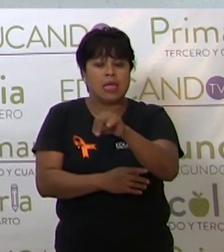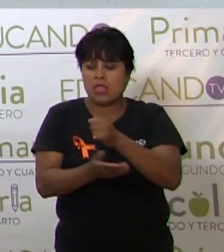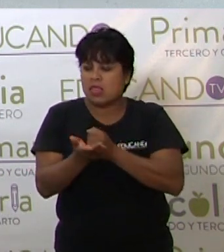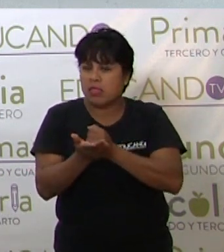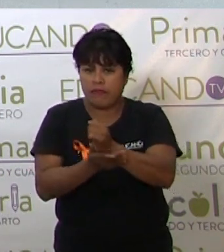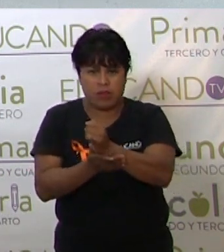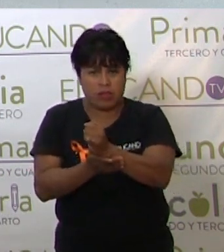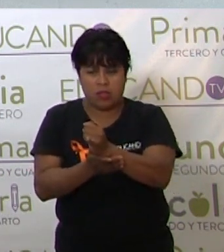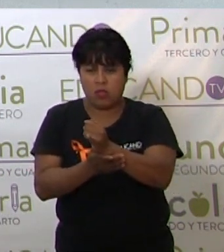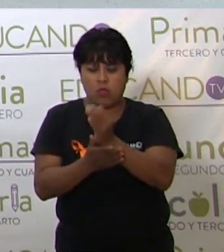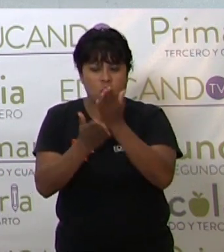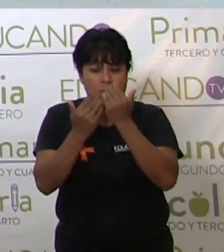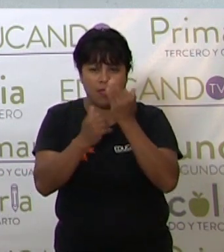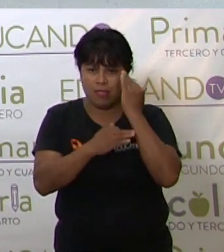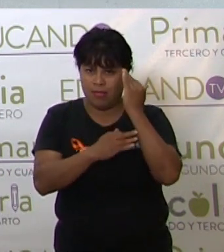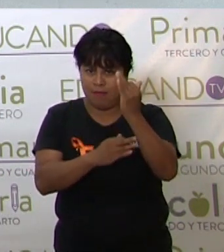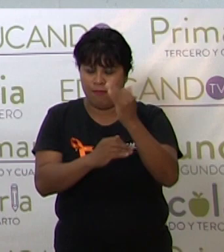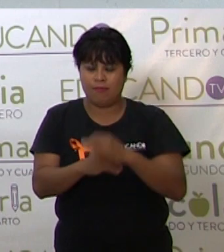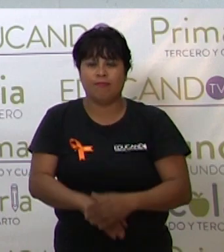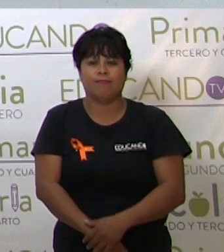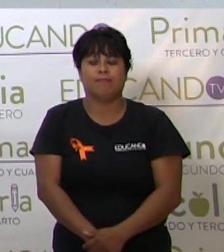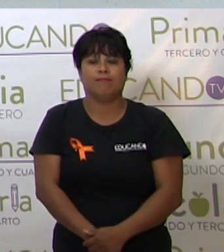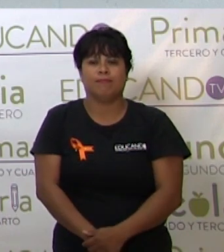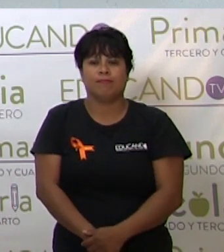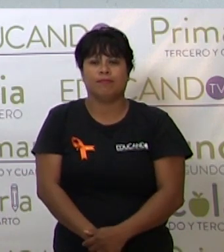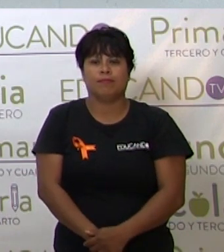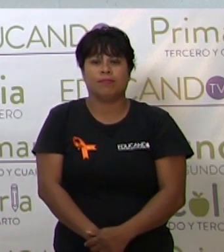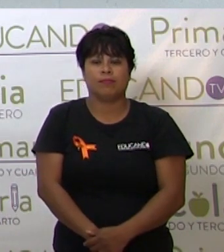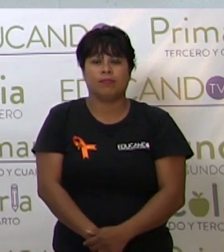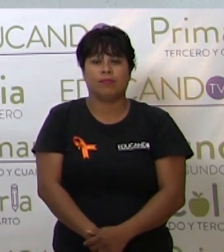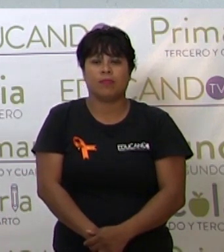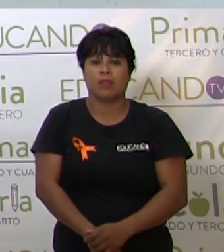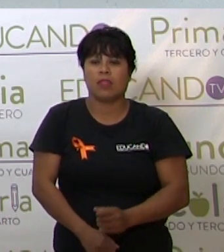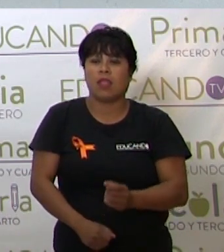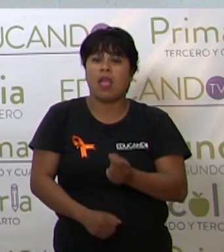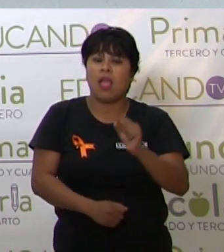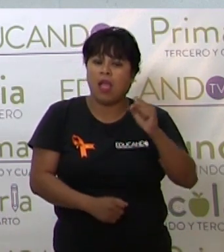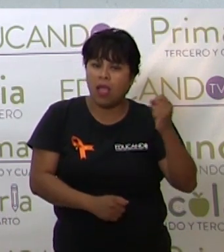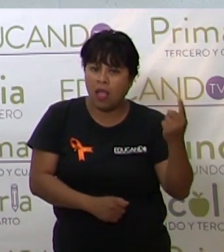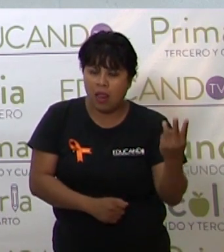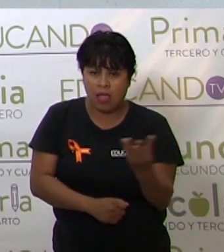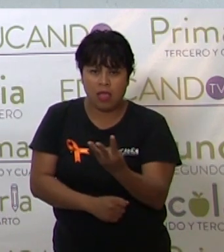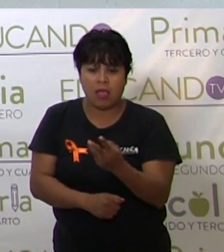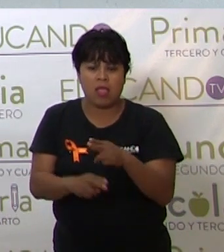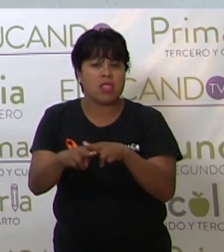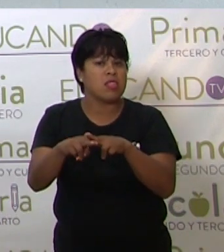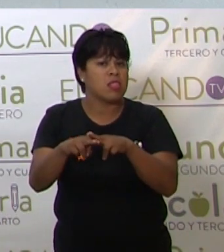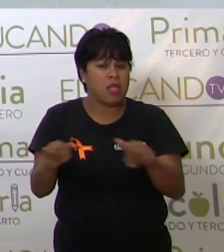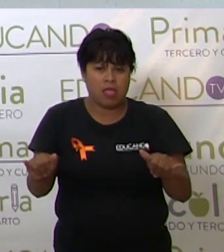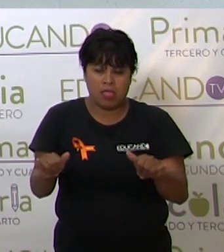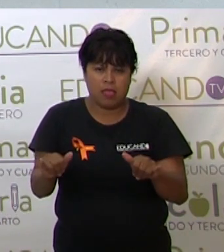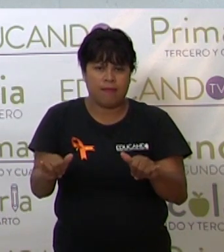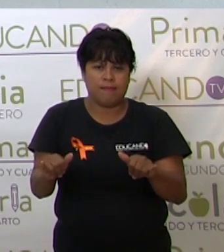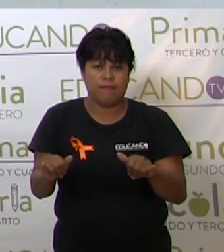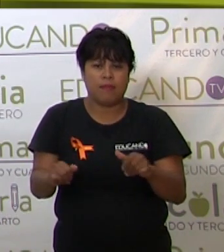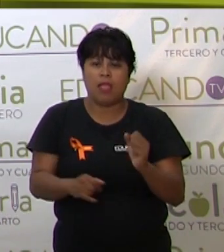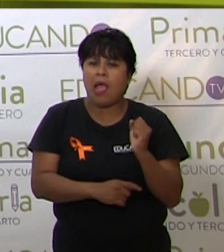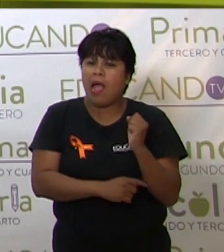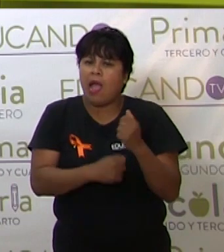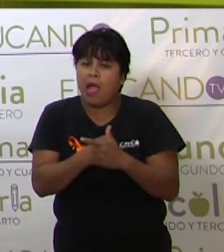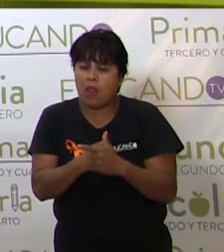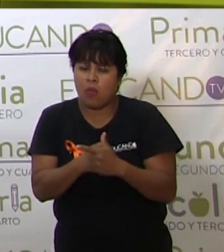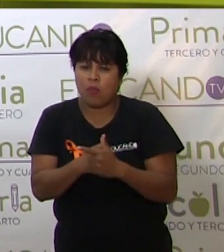Y estos son, alguien, nadie, algo,